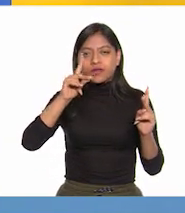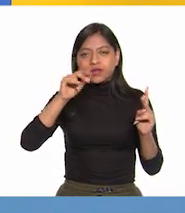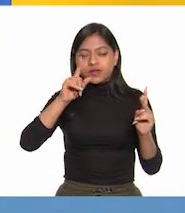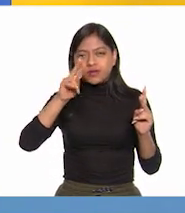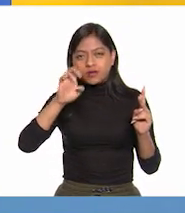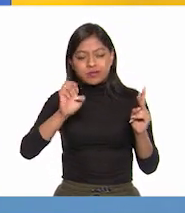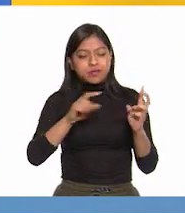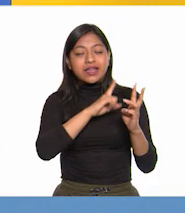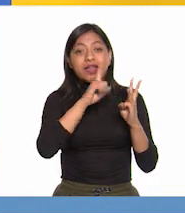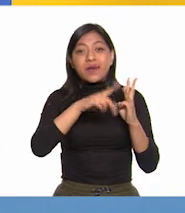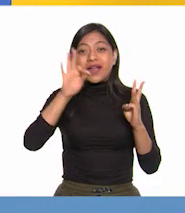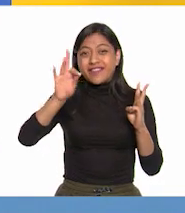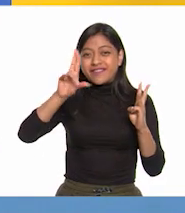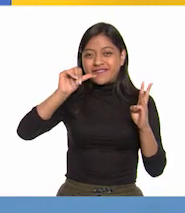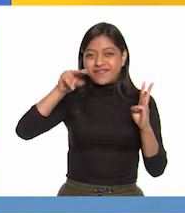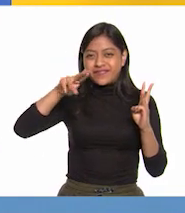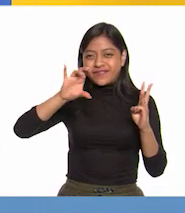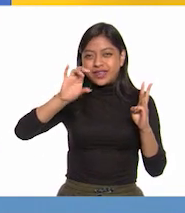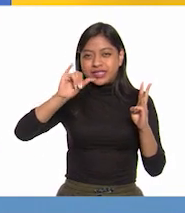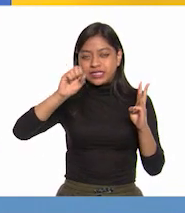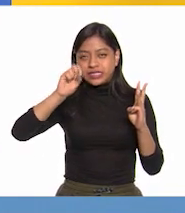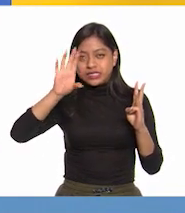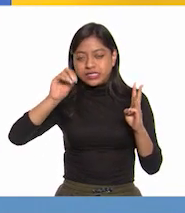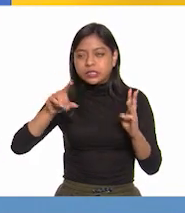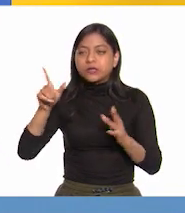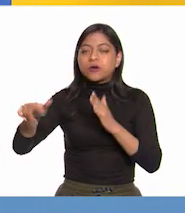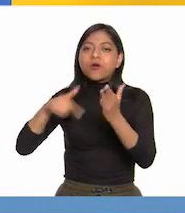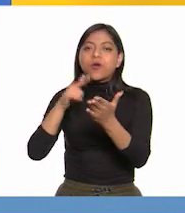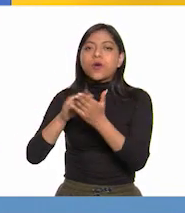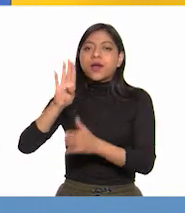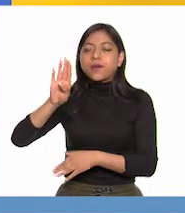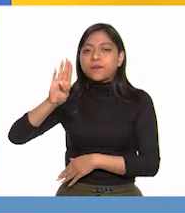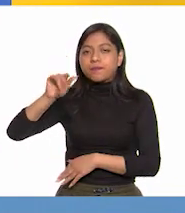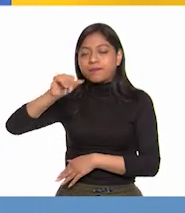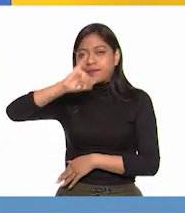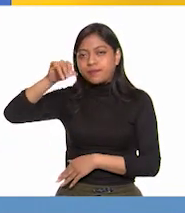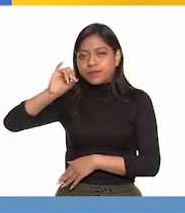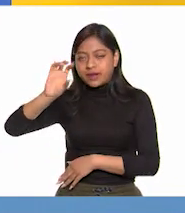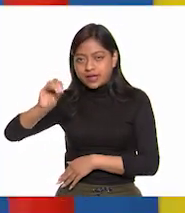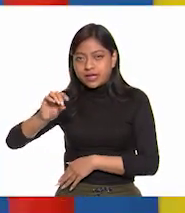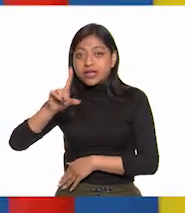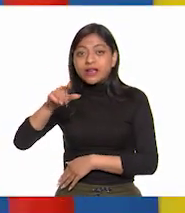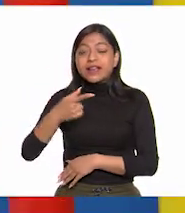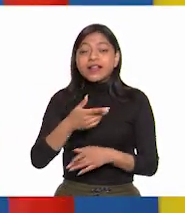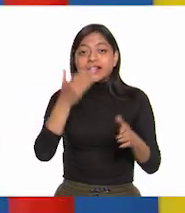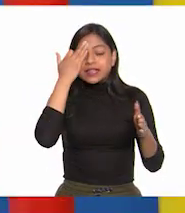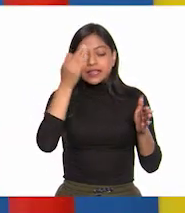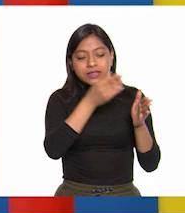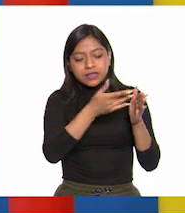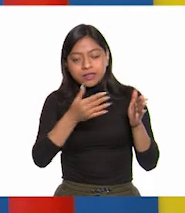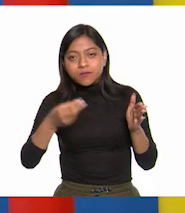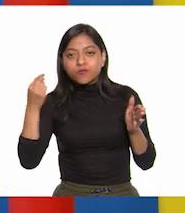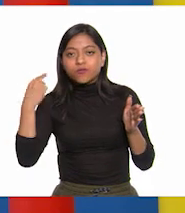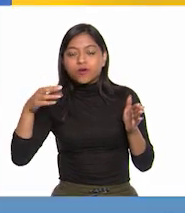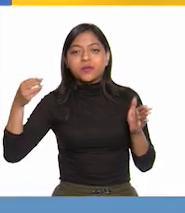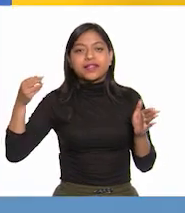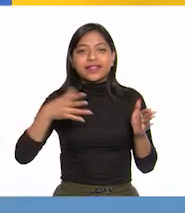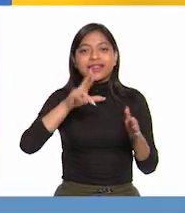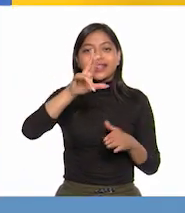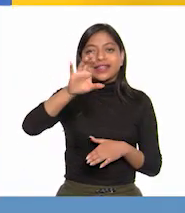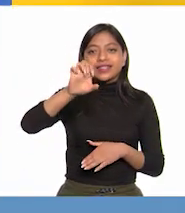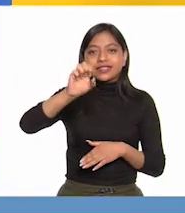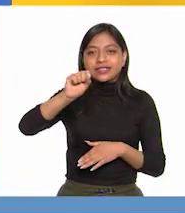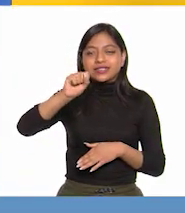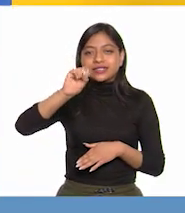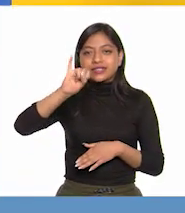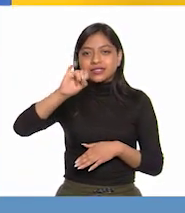el Bajío. Esta etapa es conocida como la Resistencia. Muy bien. Te voy a ir diciendo algunos de